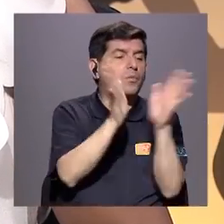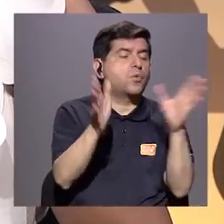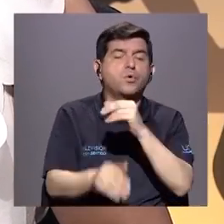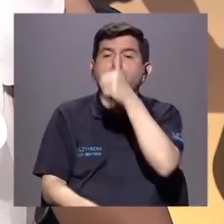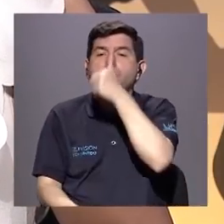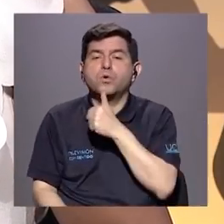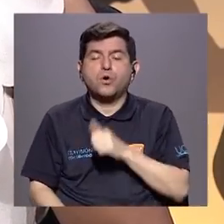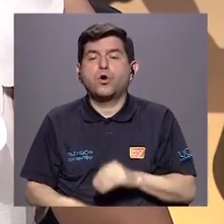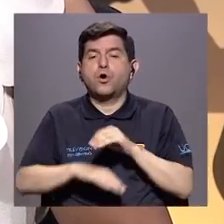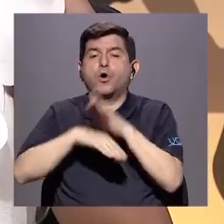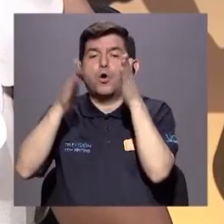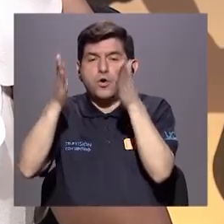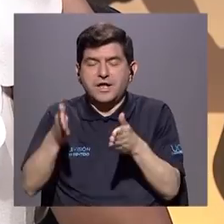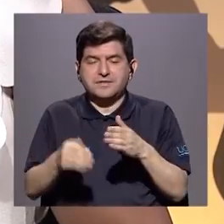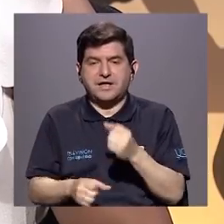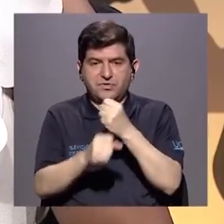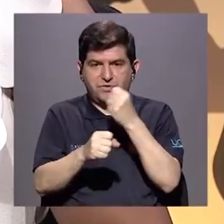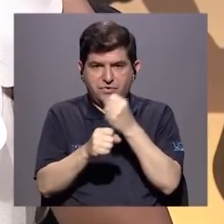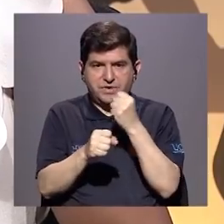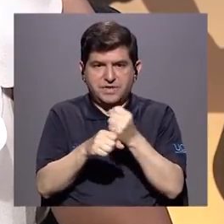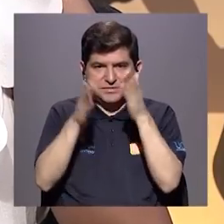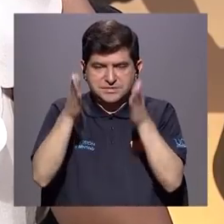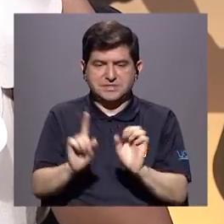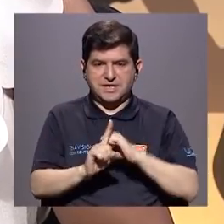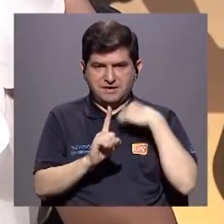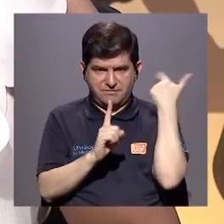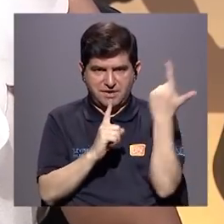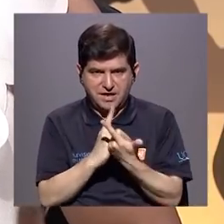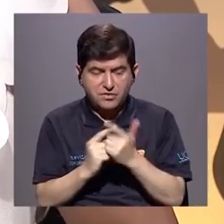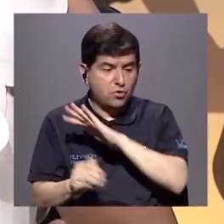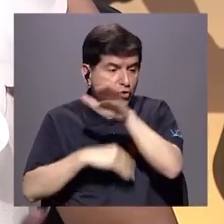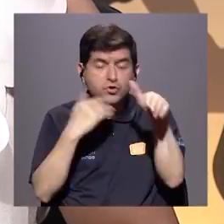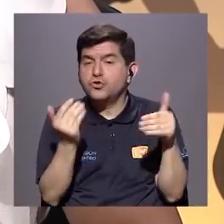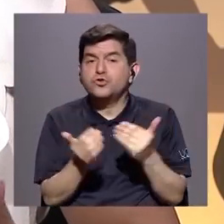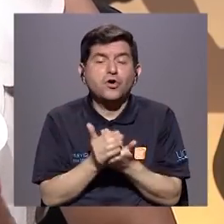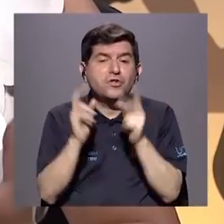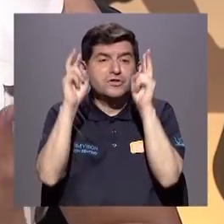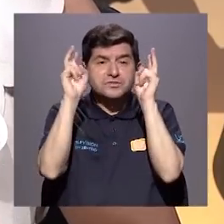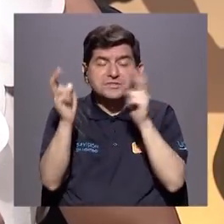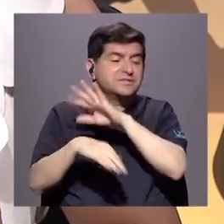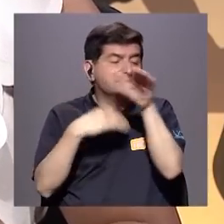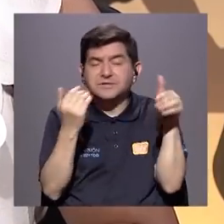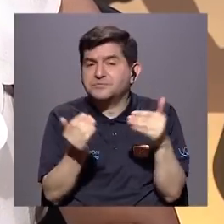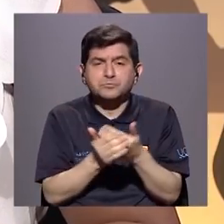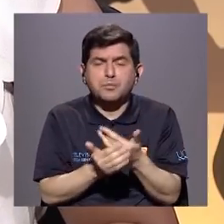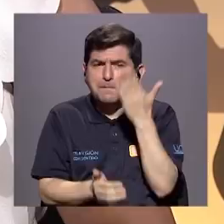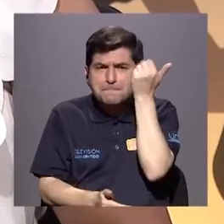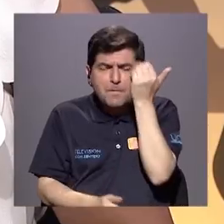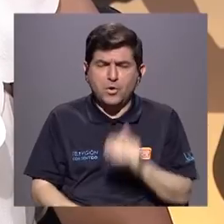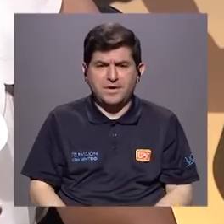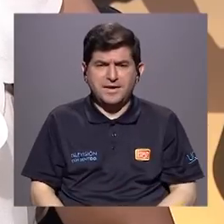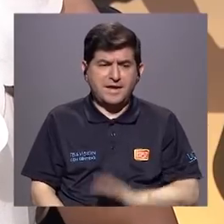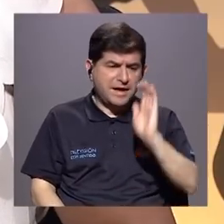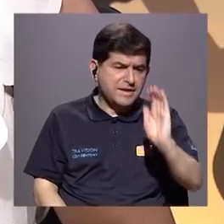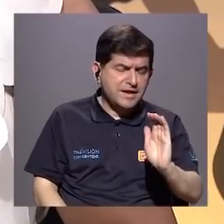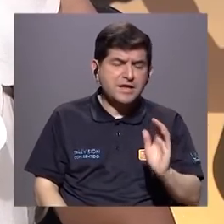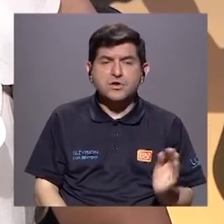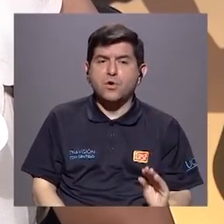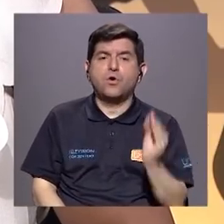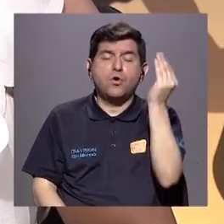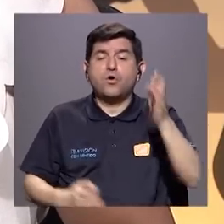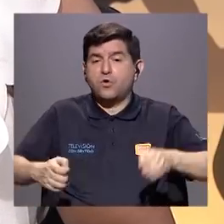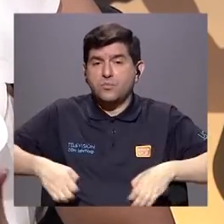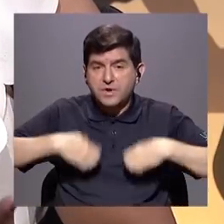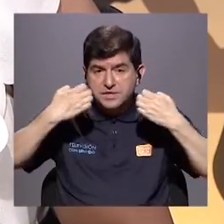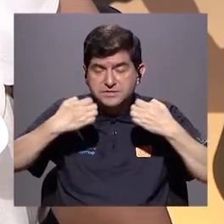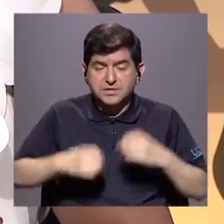privado, a los orientadores, a los trabajadores o las trabajadoras sociales, todos. Es que esto es un tema que todos. ¿Por qué? Porque donde haya un niño, una niña, un